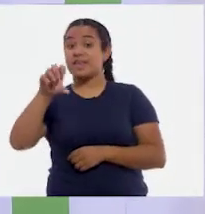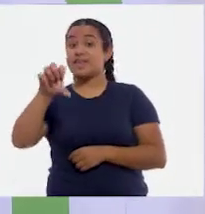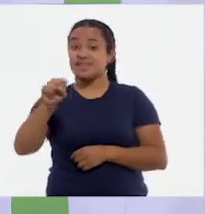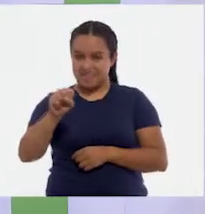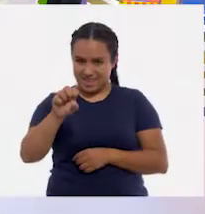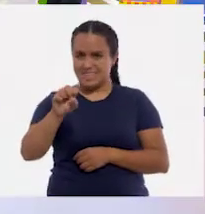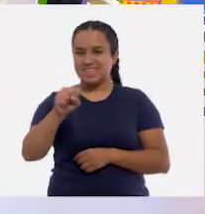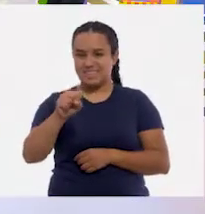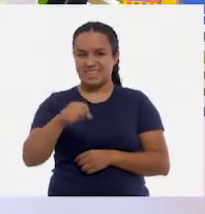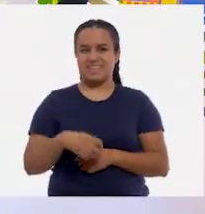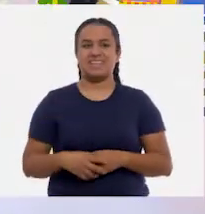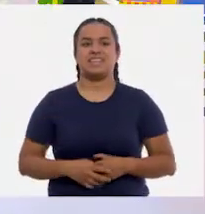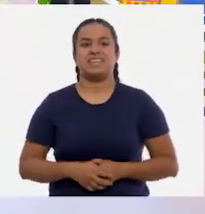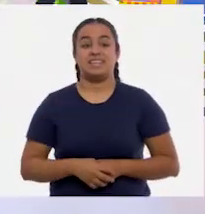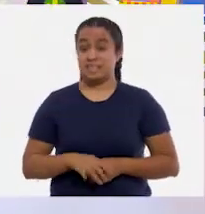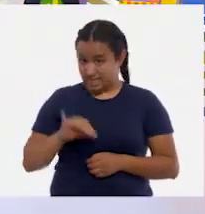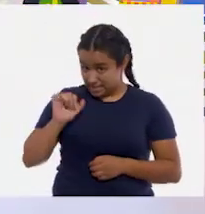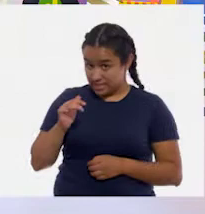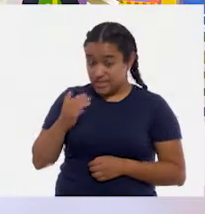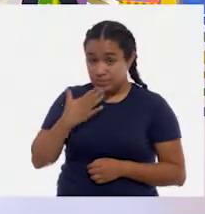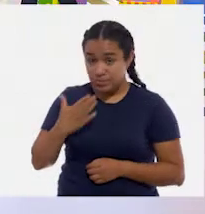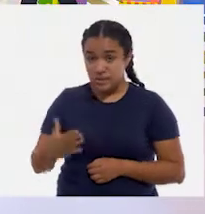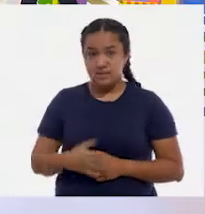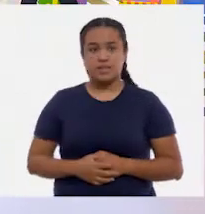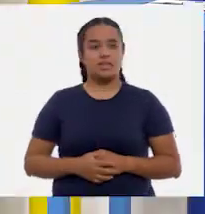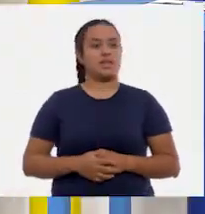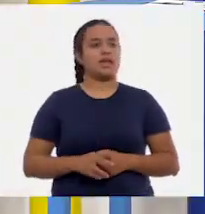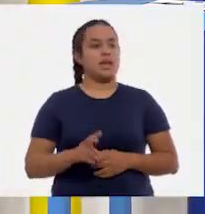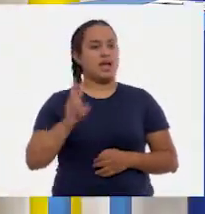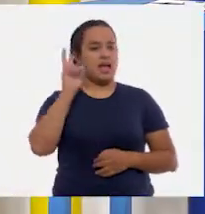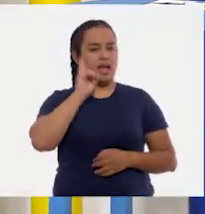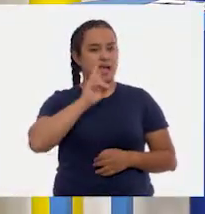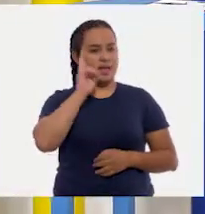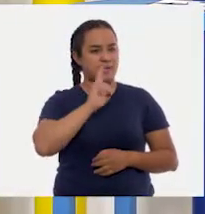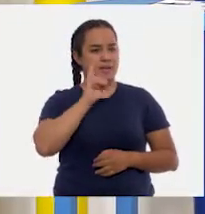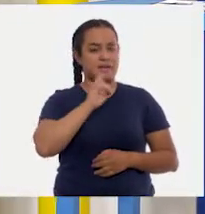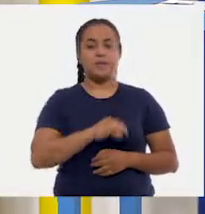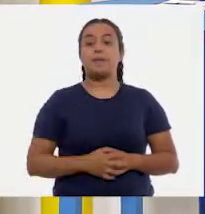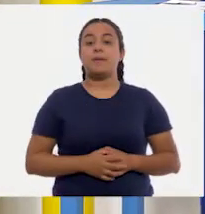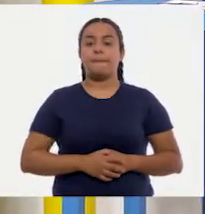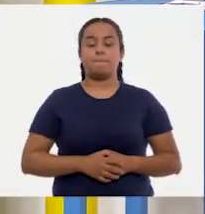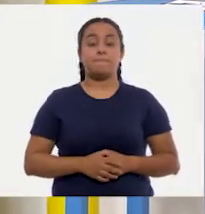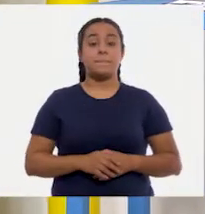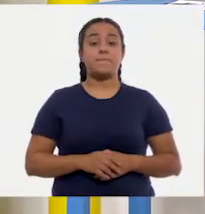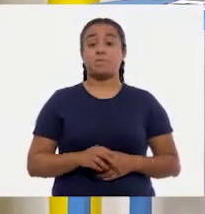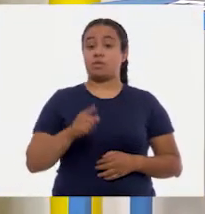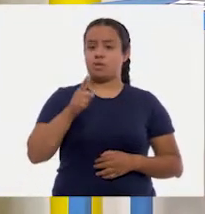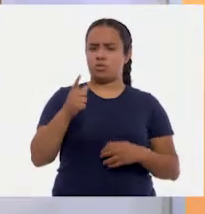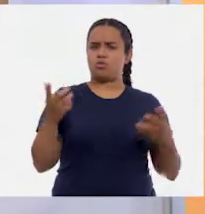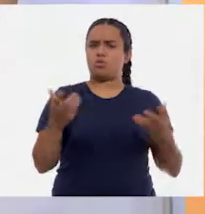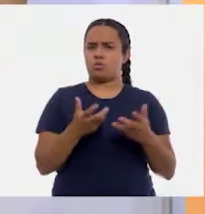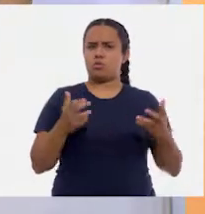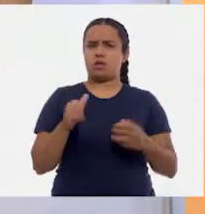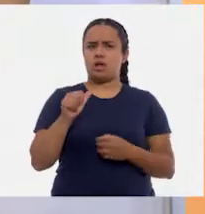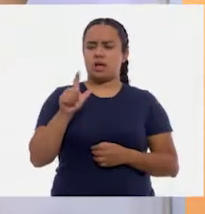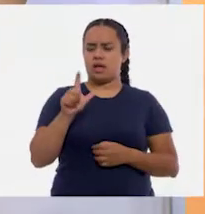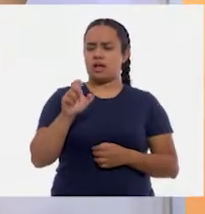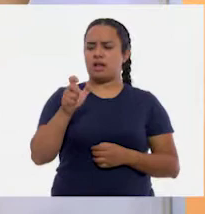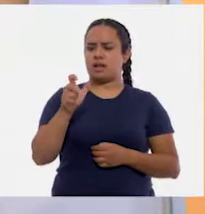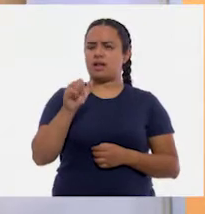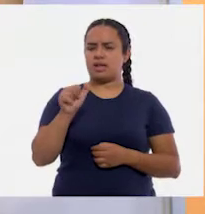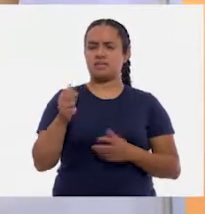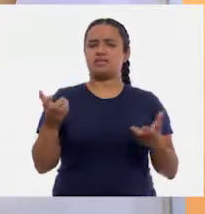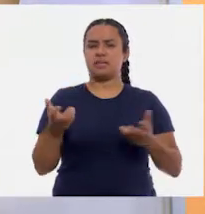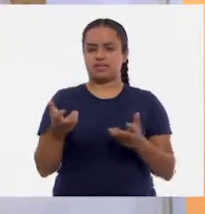sesenta. Sí, maestra. Entonces, a ver, vamos a tacharlo. A vamos a comprobar lo que hizo Alexia.